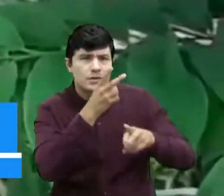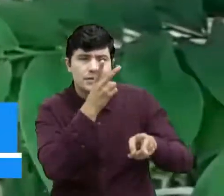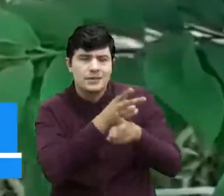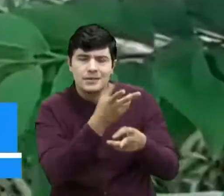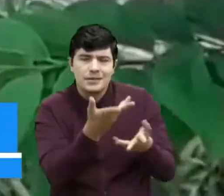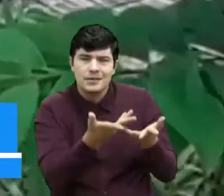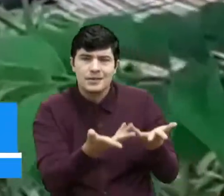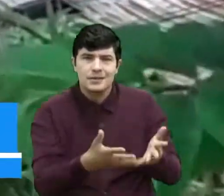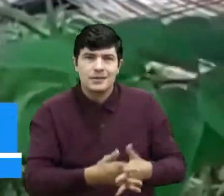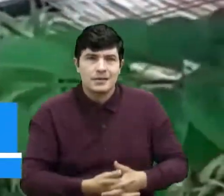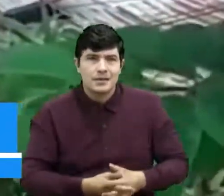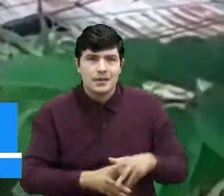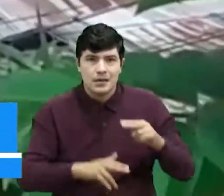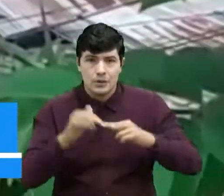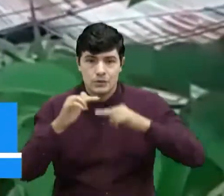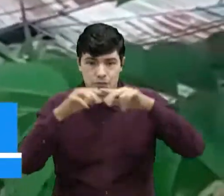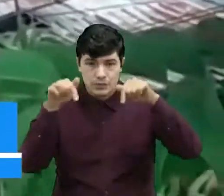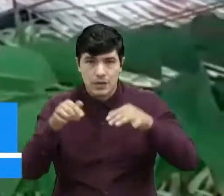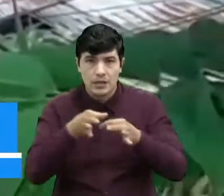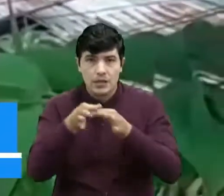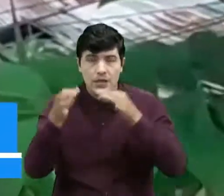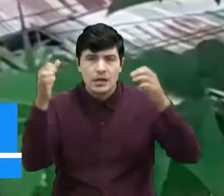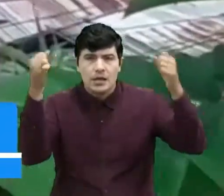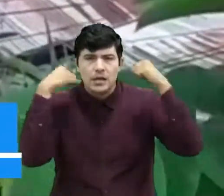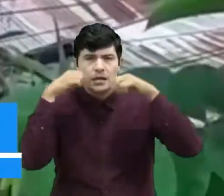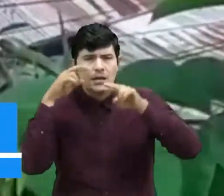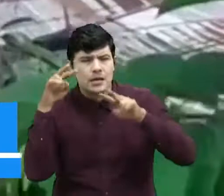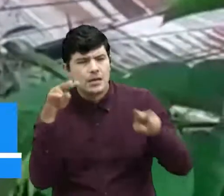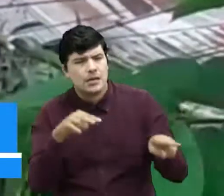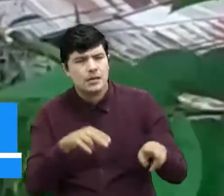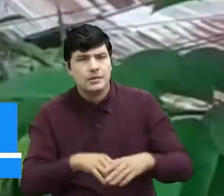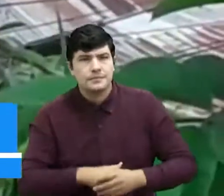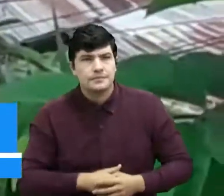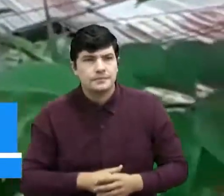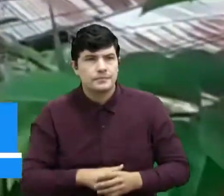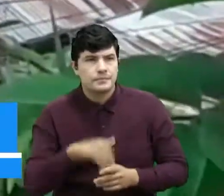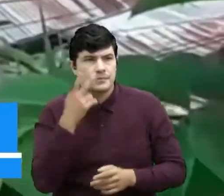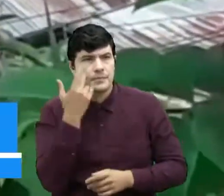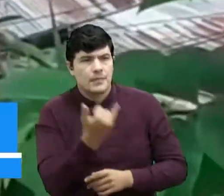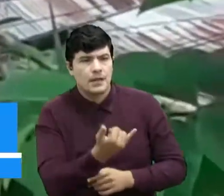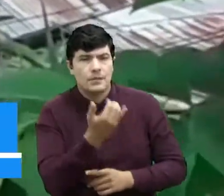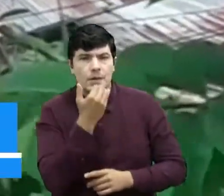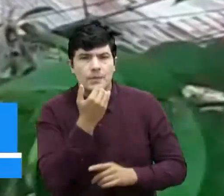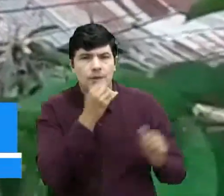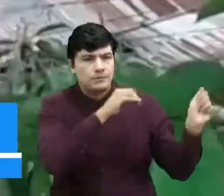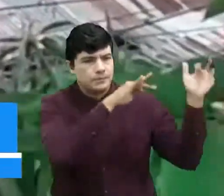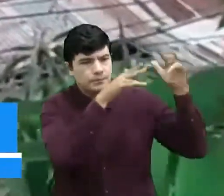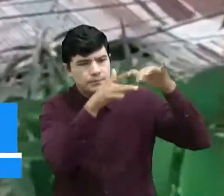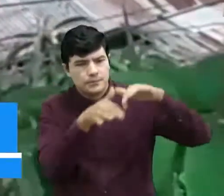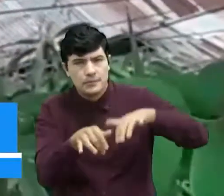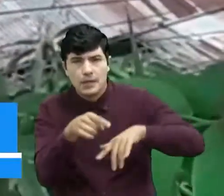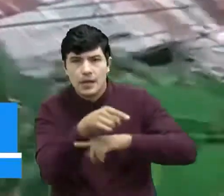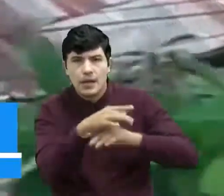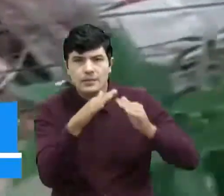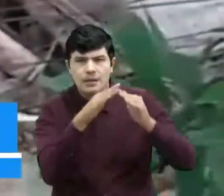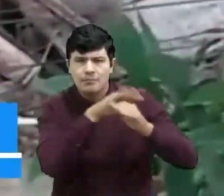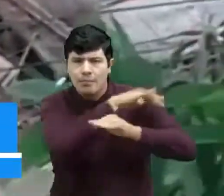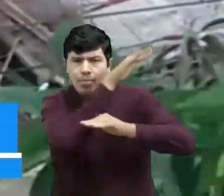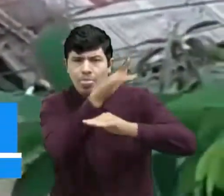construcciones en Piedecuesta, ¿cómo se llega a ver un derrumbe y llega a pasar algo?